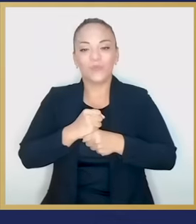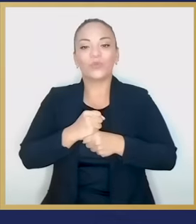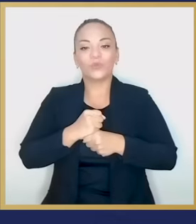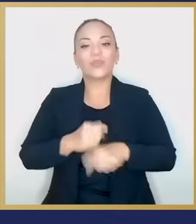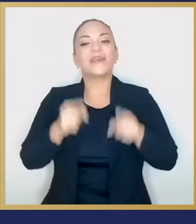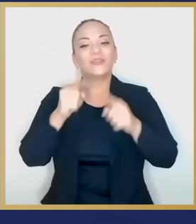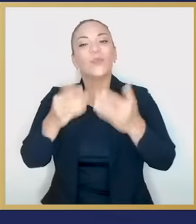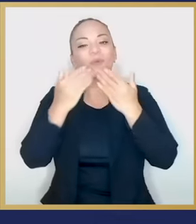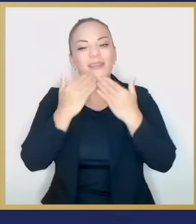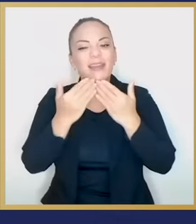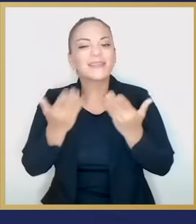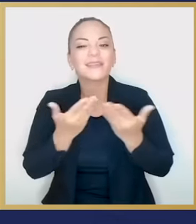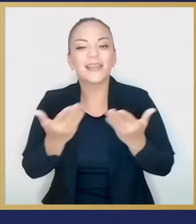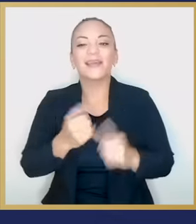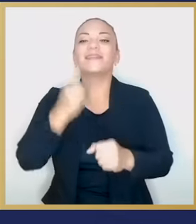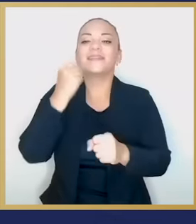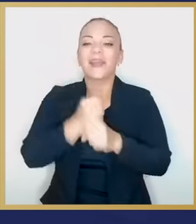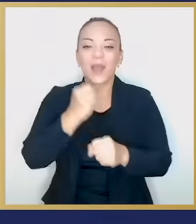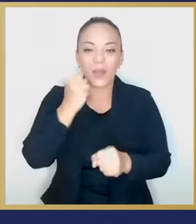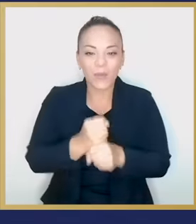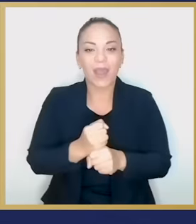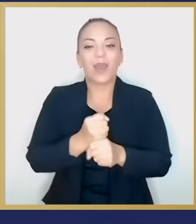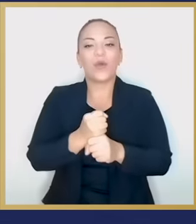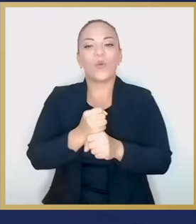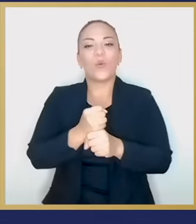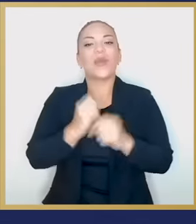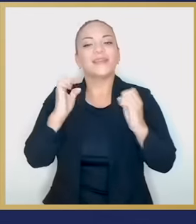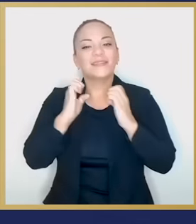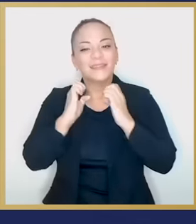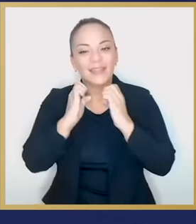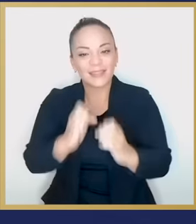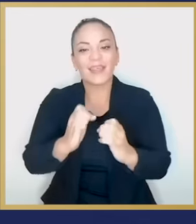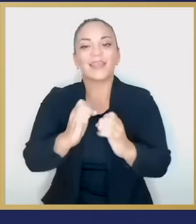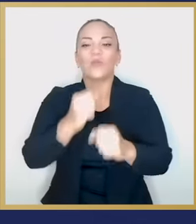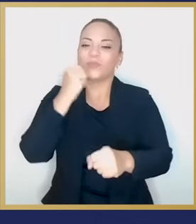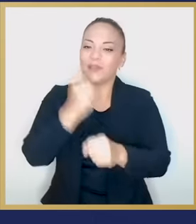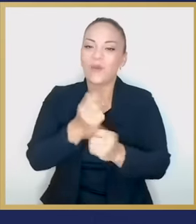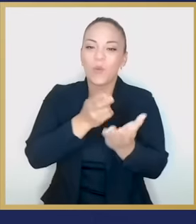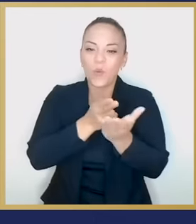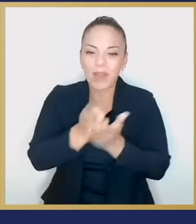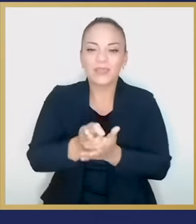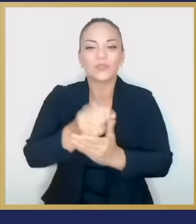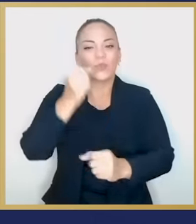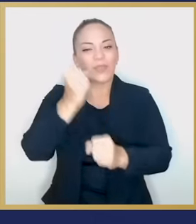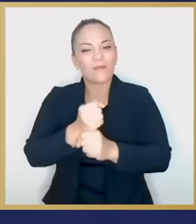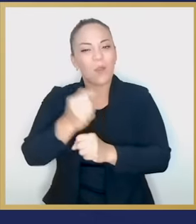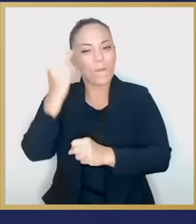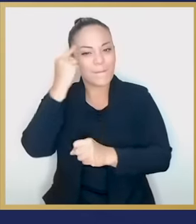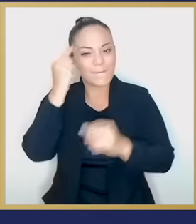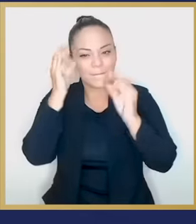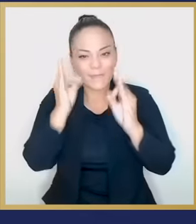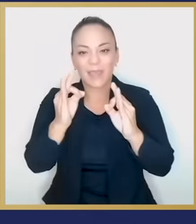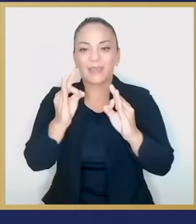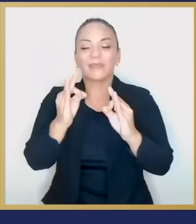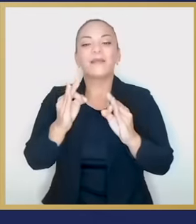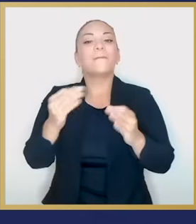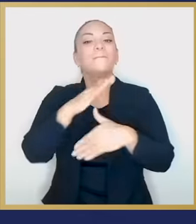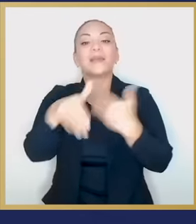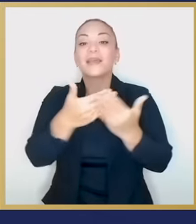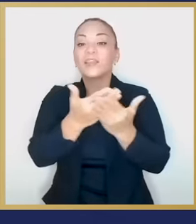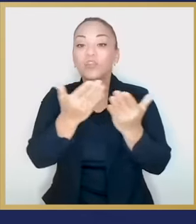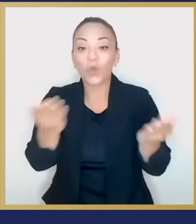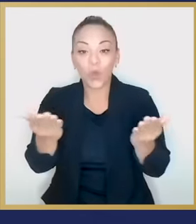son gracias al trabajo estratégico, honesto y pensado para que todos